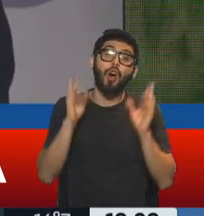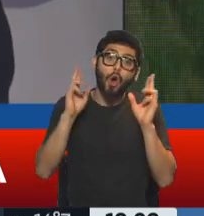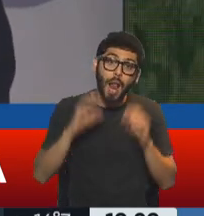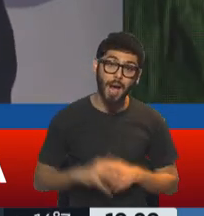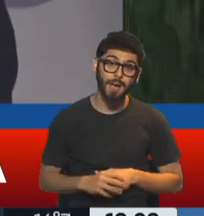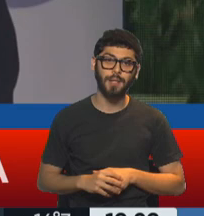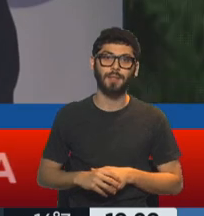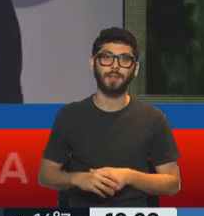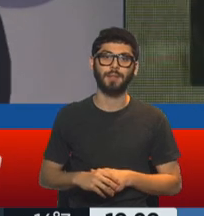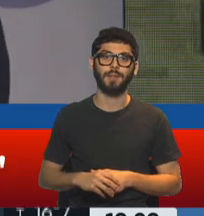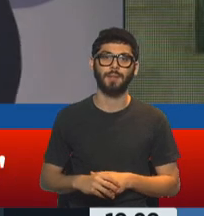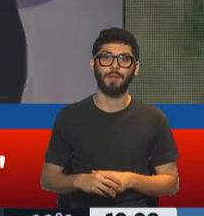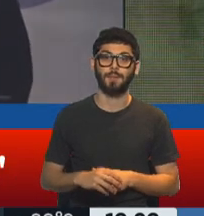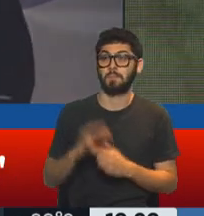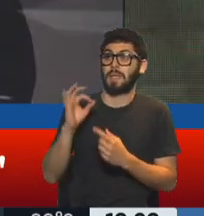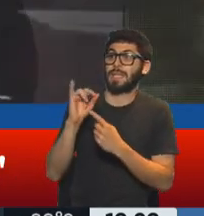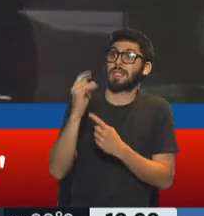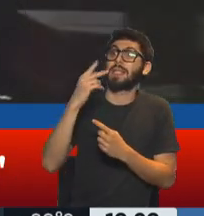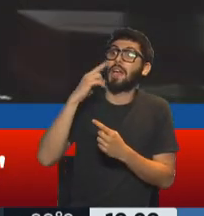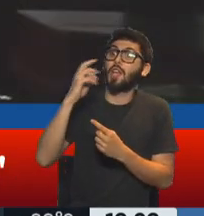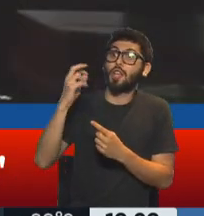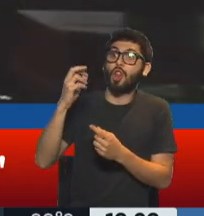y algo de todo lo que Kino nos dejó.